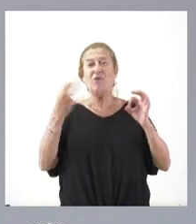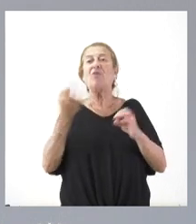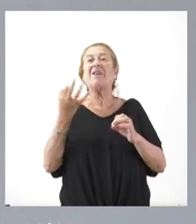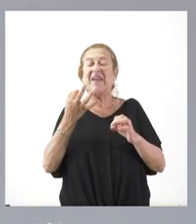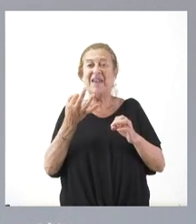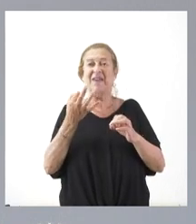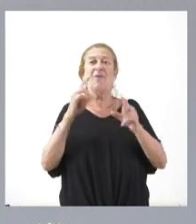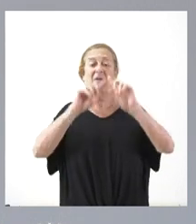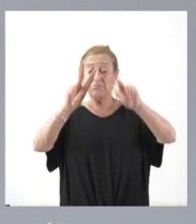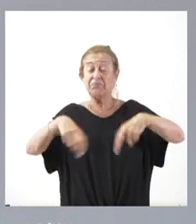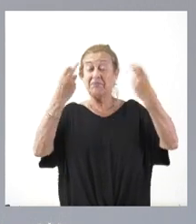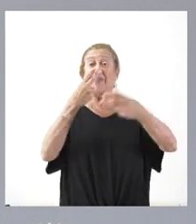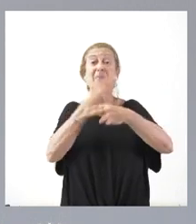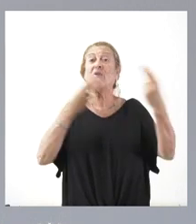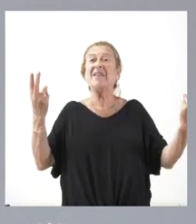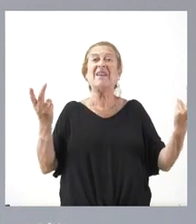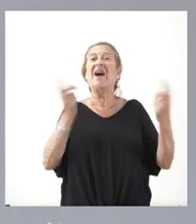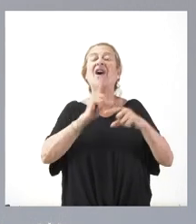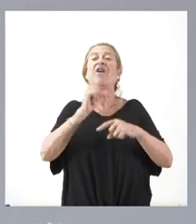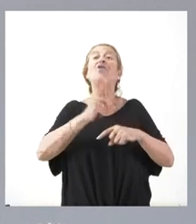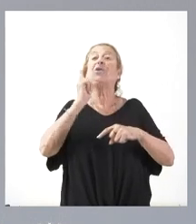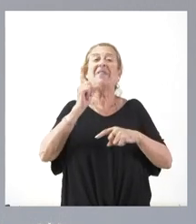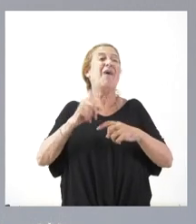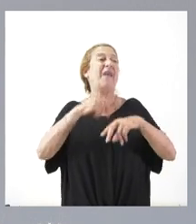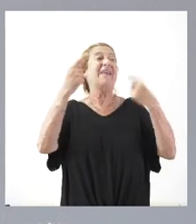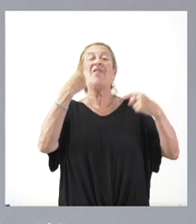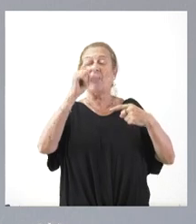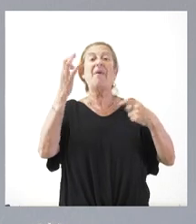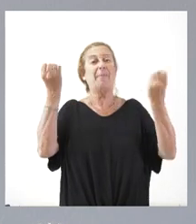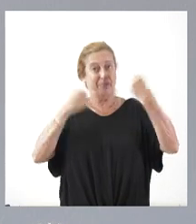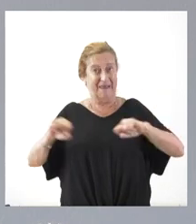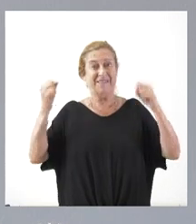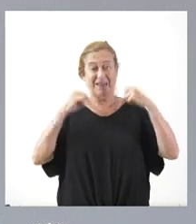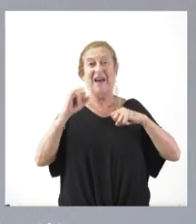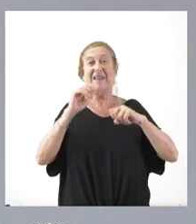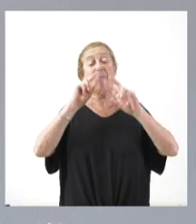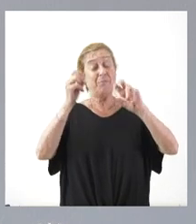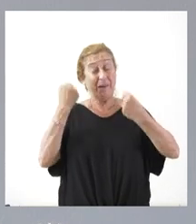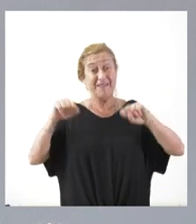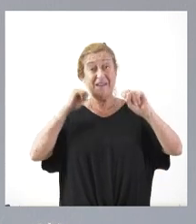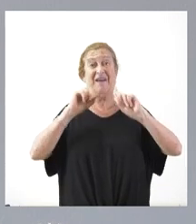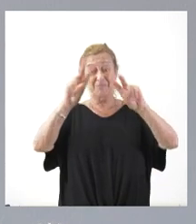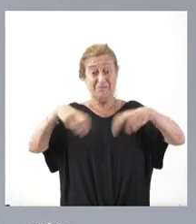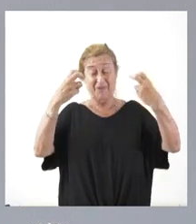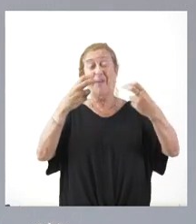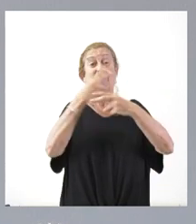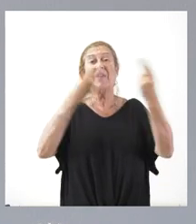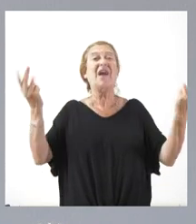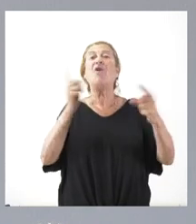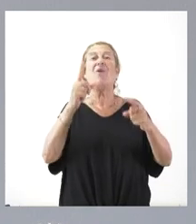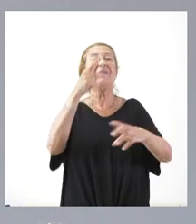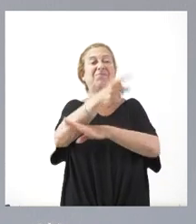la regeneración democrática no solamente hay hablar de ella, hay que practicarla. Y practicar la regeneración democrática no es colonizar las